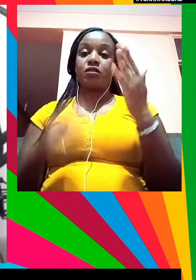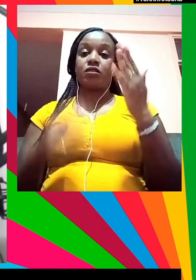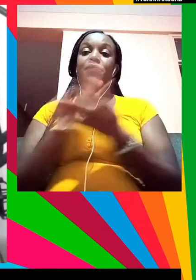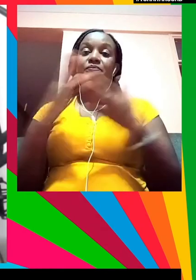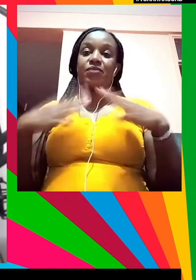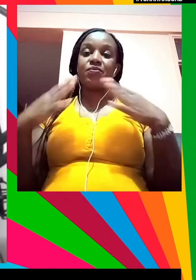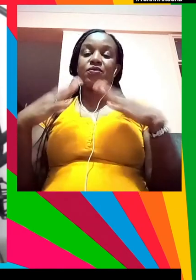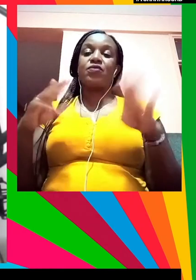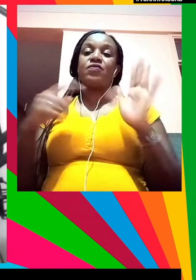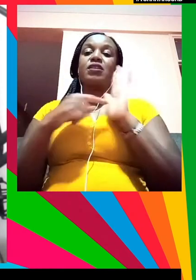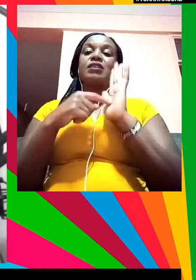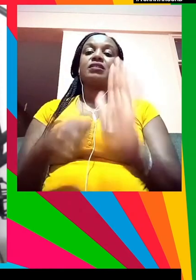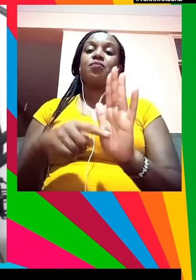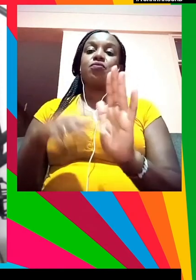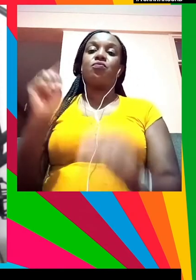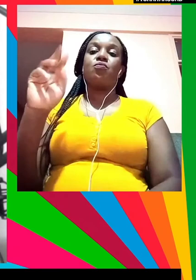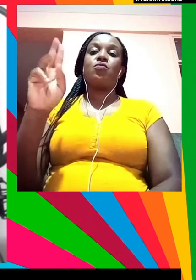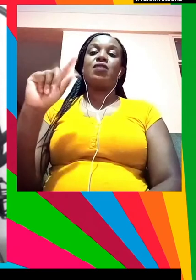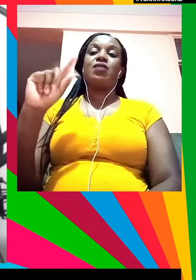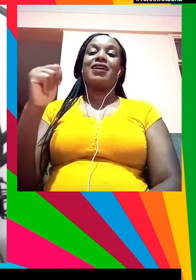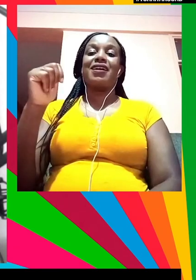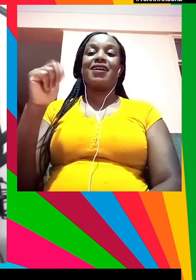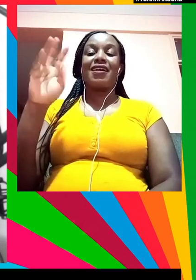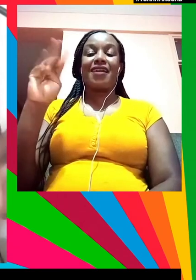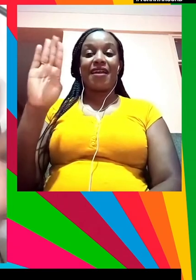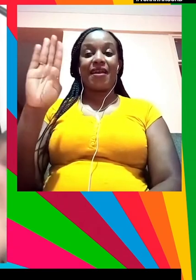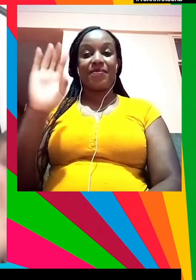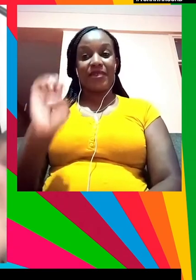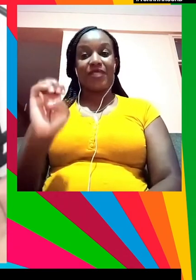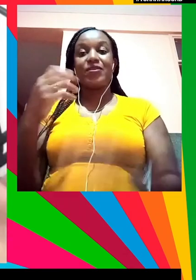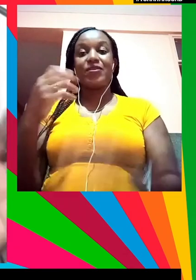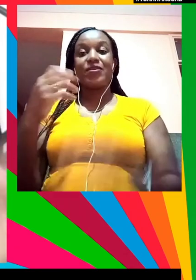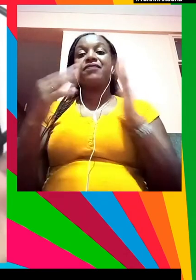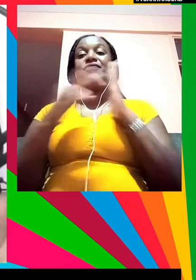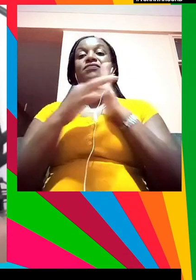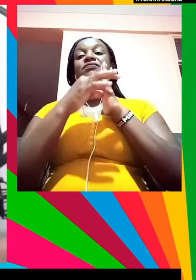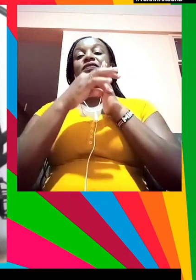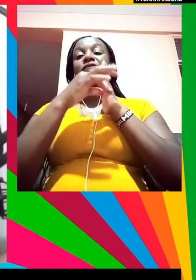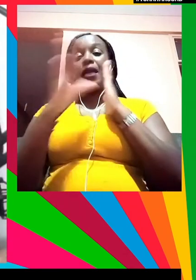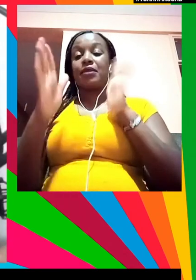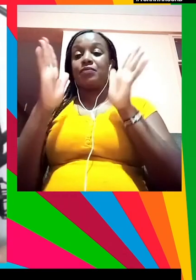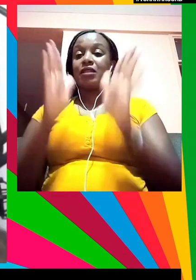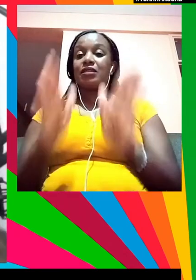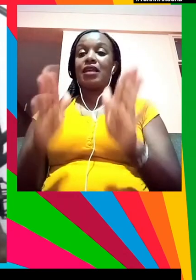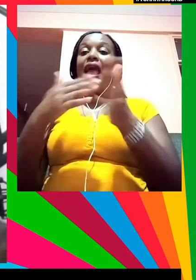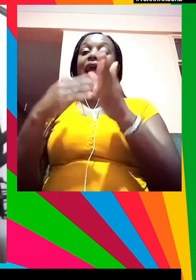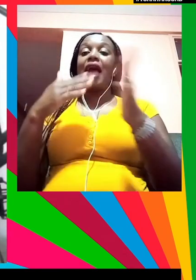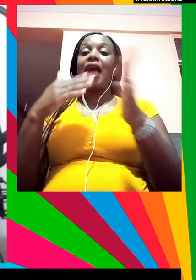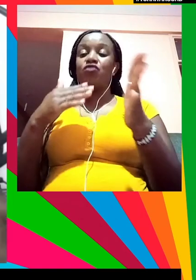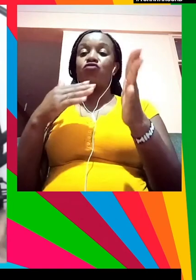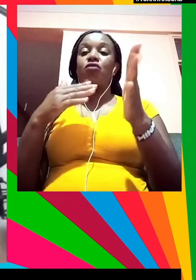es un filósofo bastante conocido y él lo llamaba el antropoceno la máquina